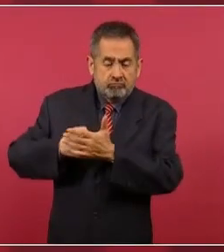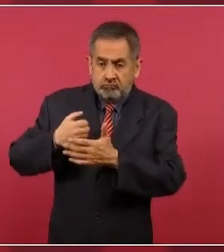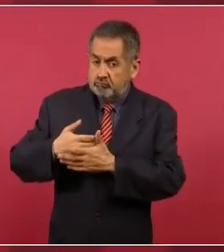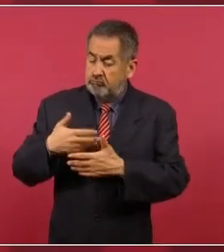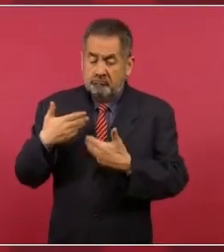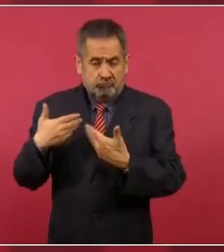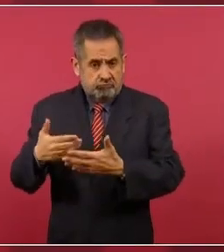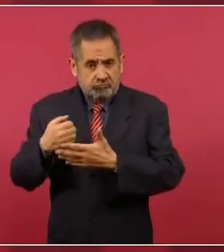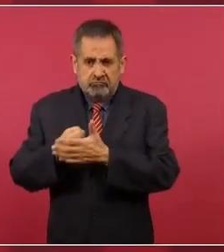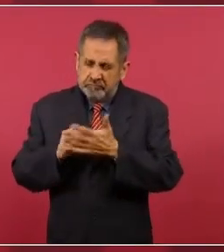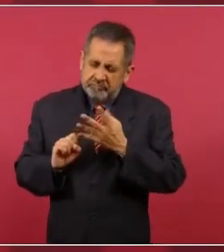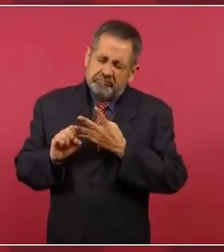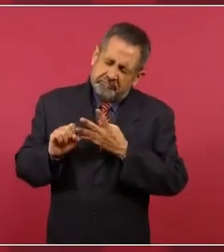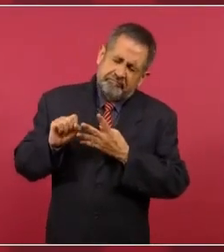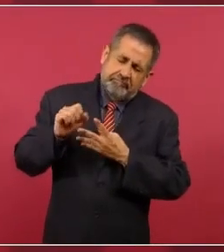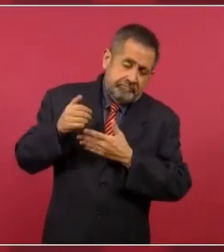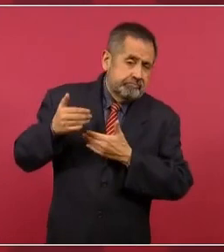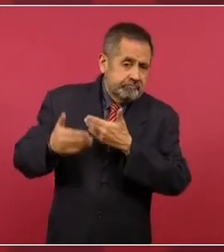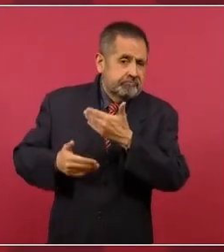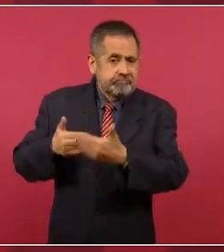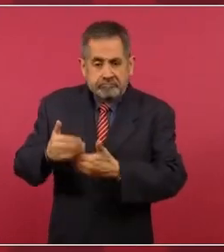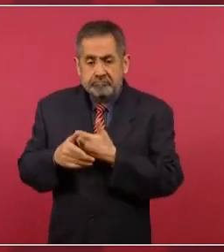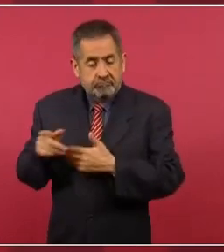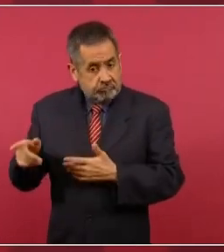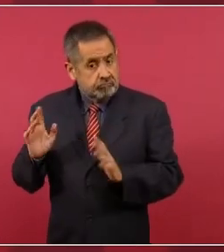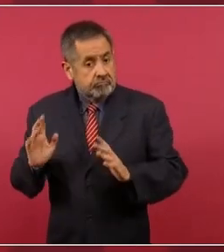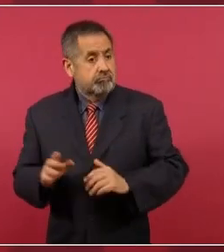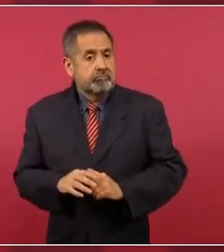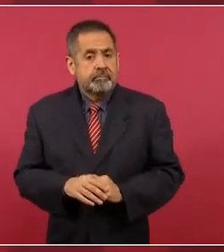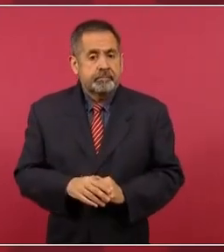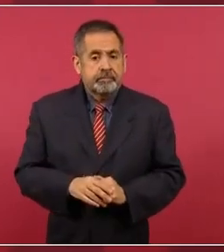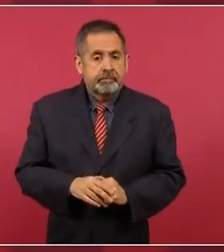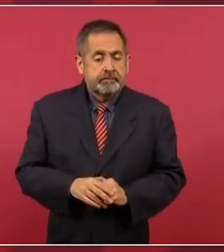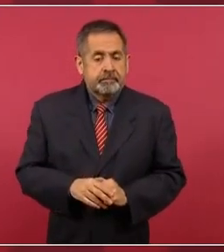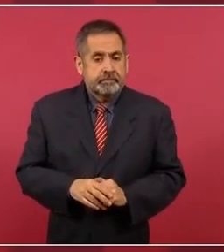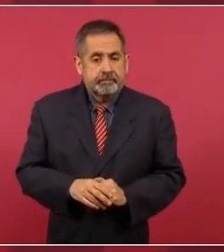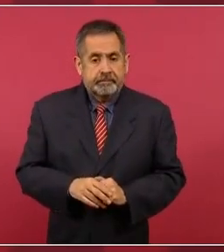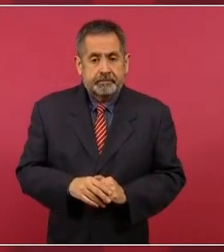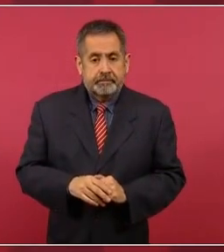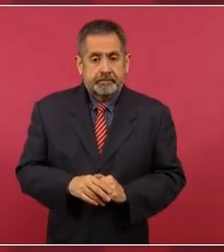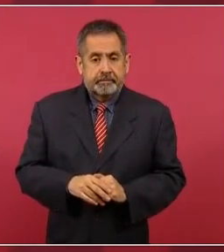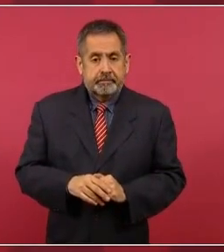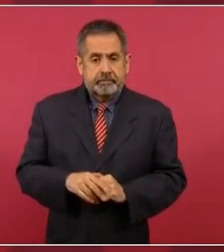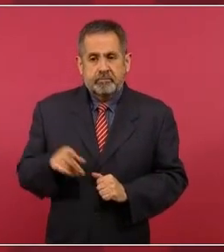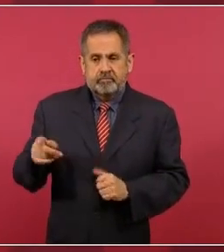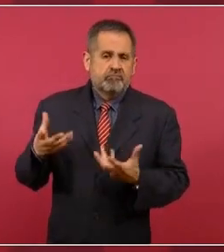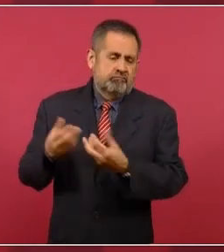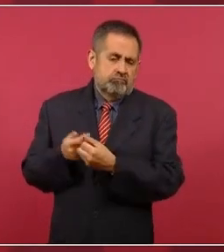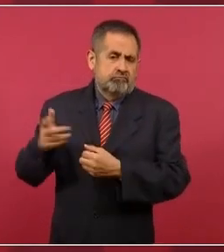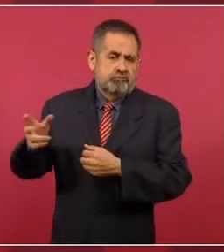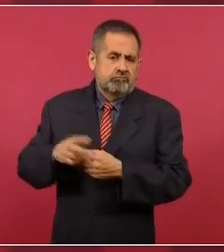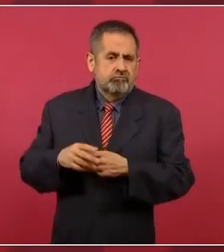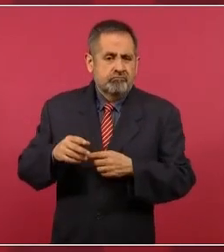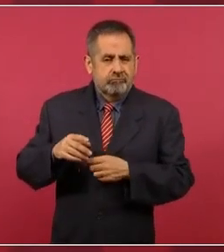de izquierda